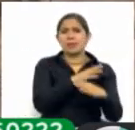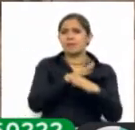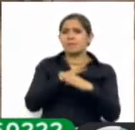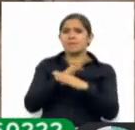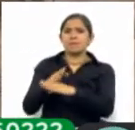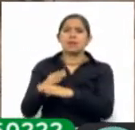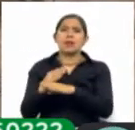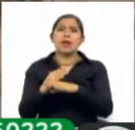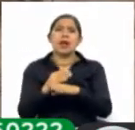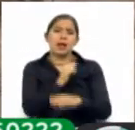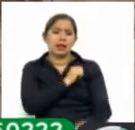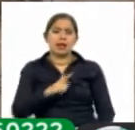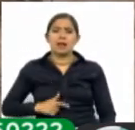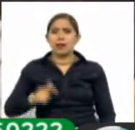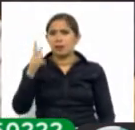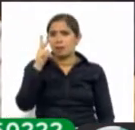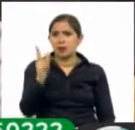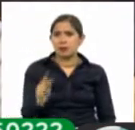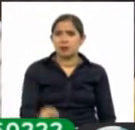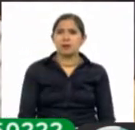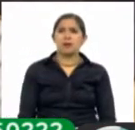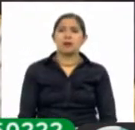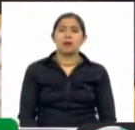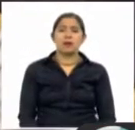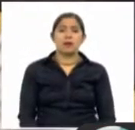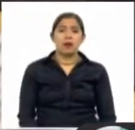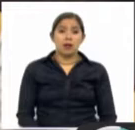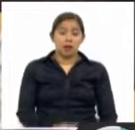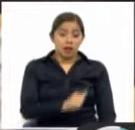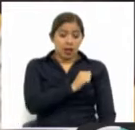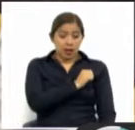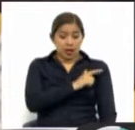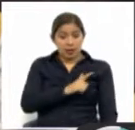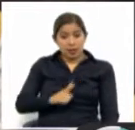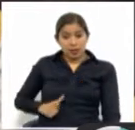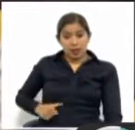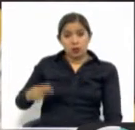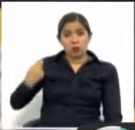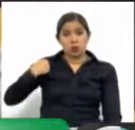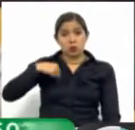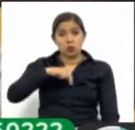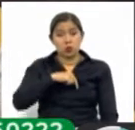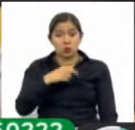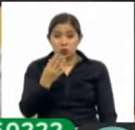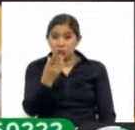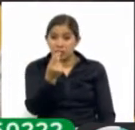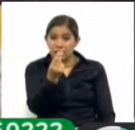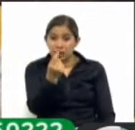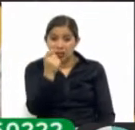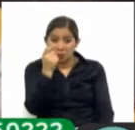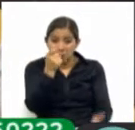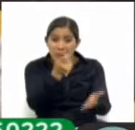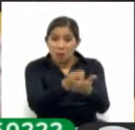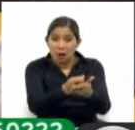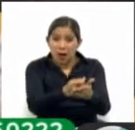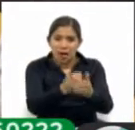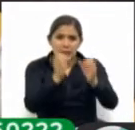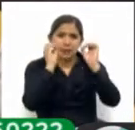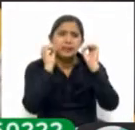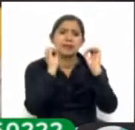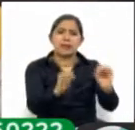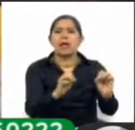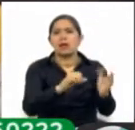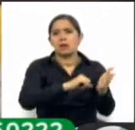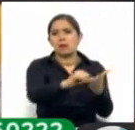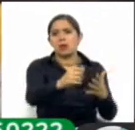por el alcalde de La Paz. El gobierno municipal no va a erogar un solo centavo para pagar a la